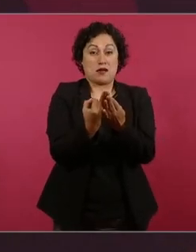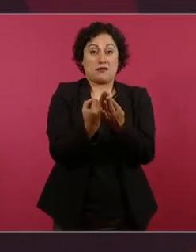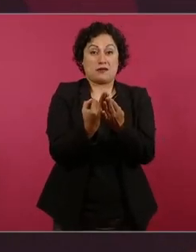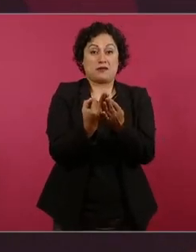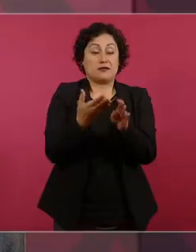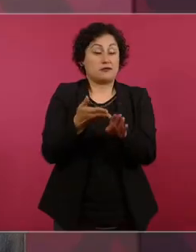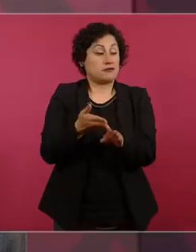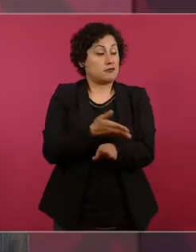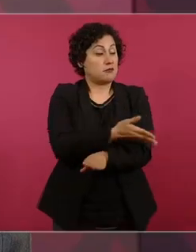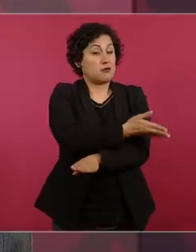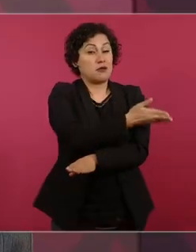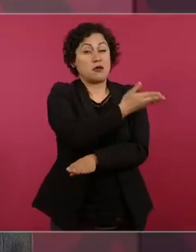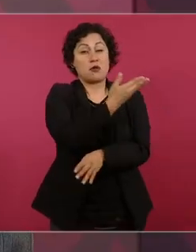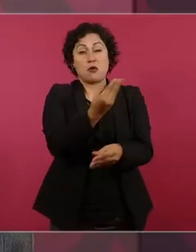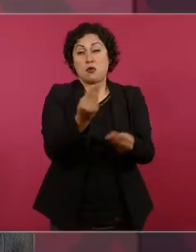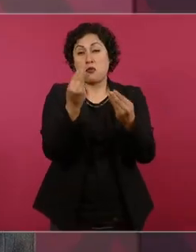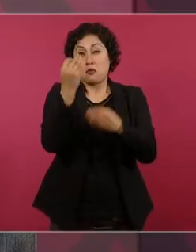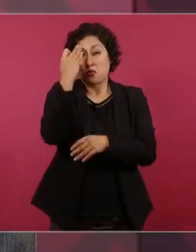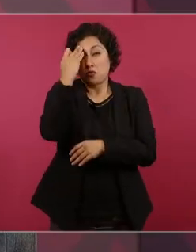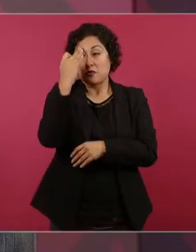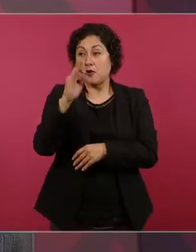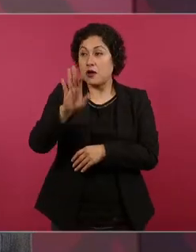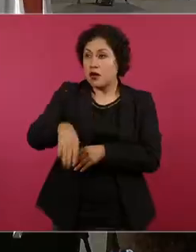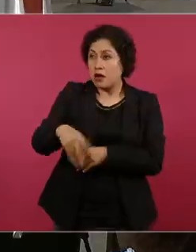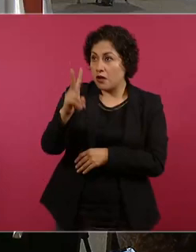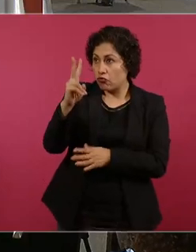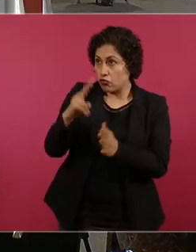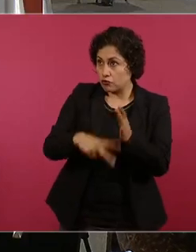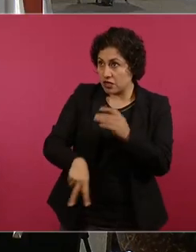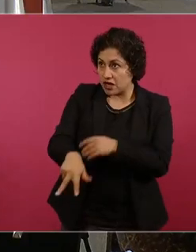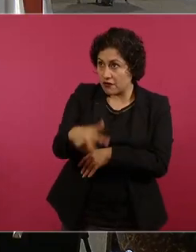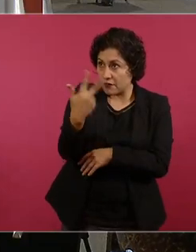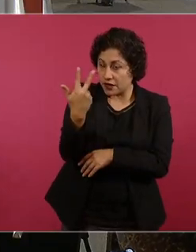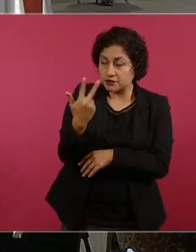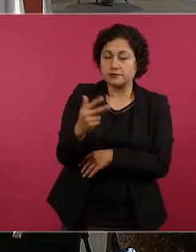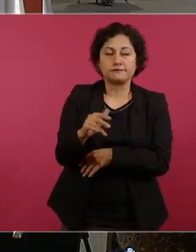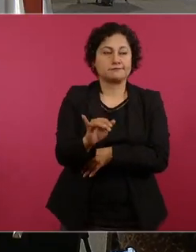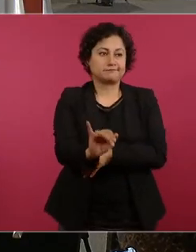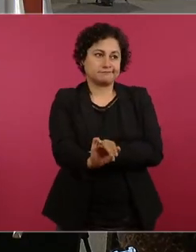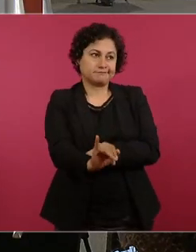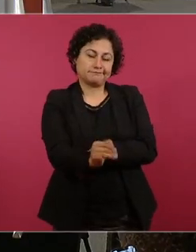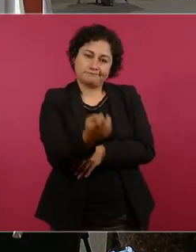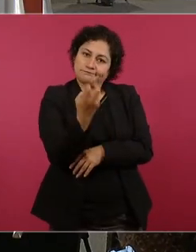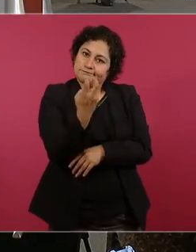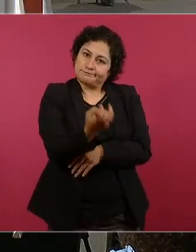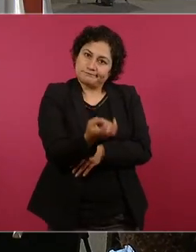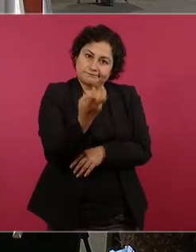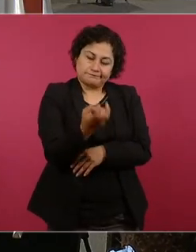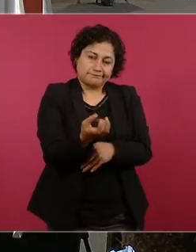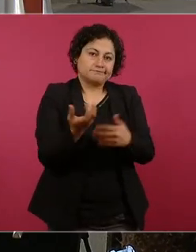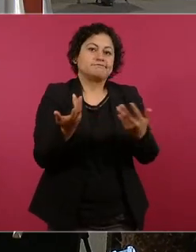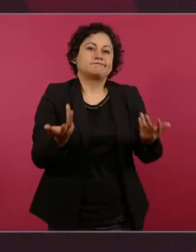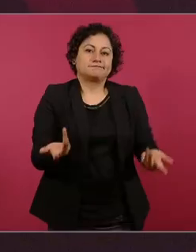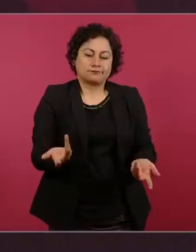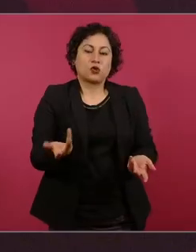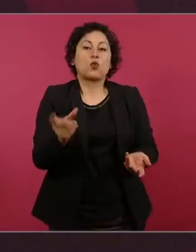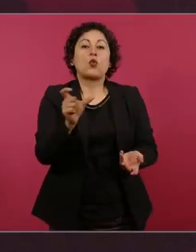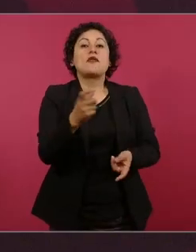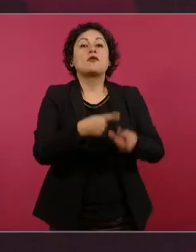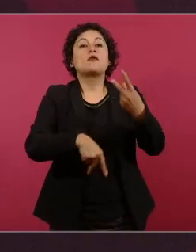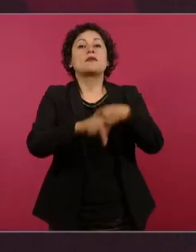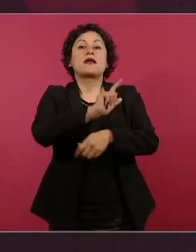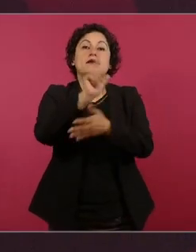muchos secenios hasta 2013 así es exactamente que se hizo la la reforma